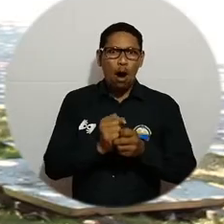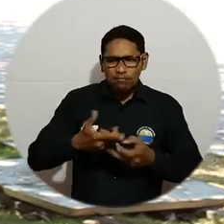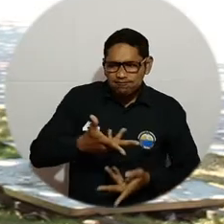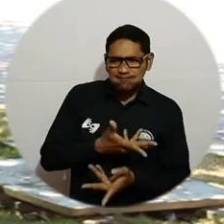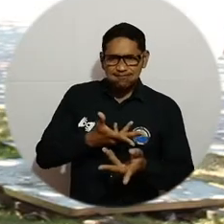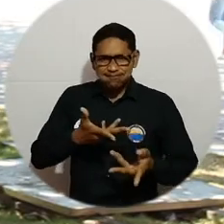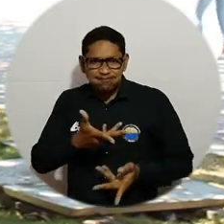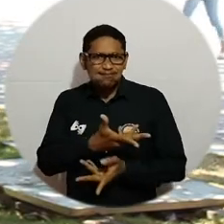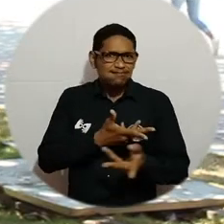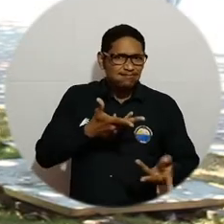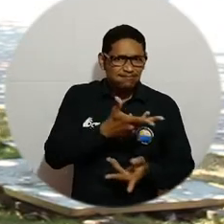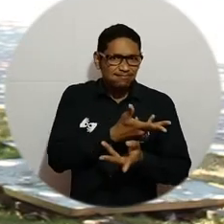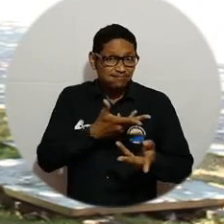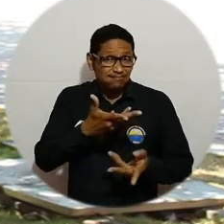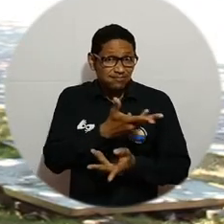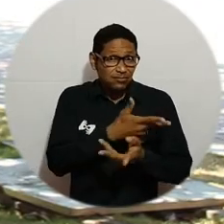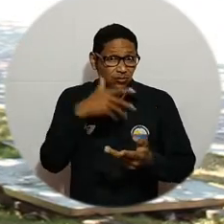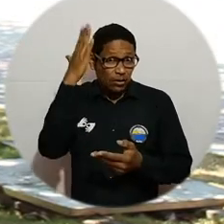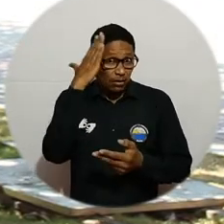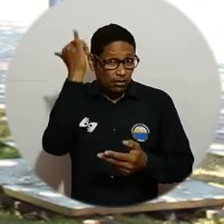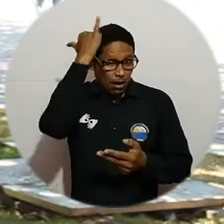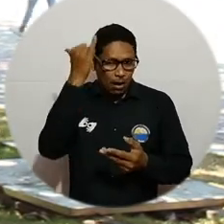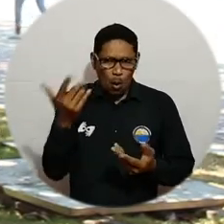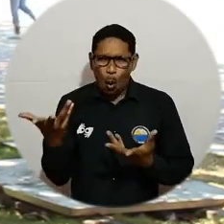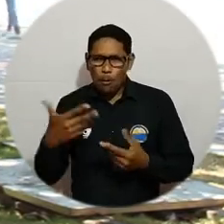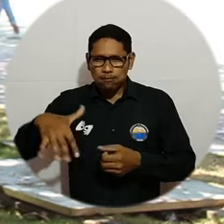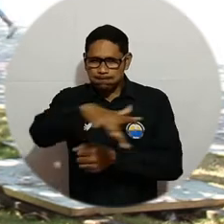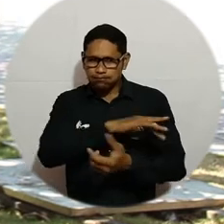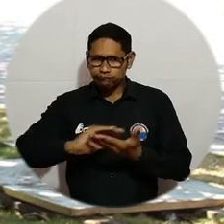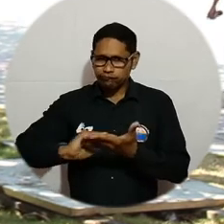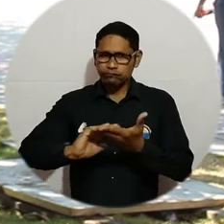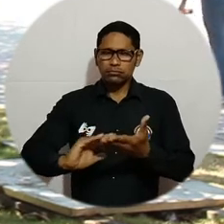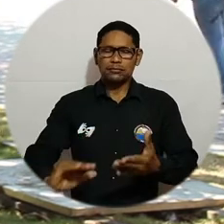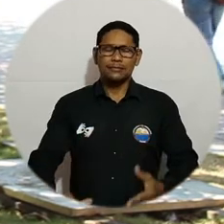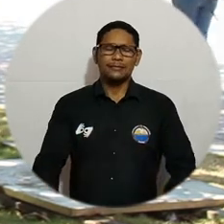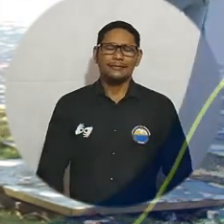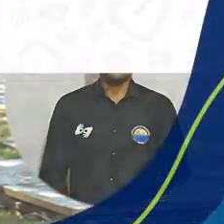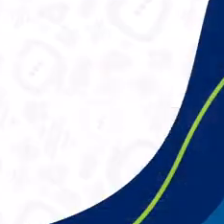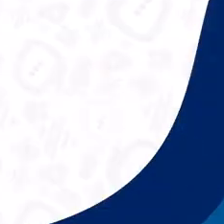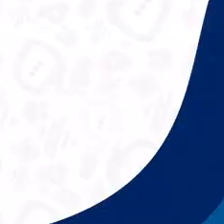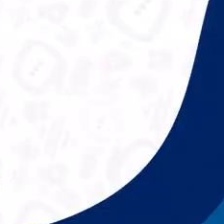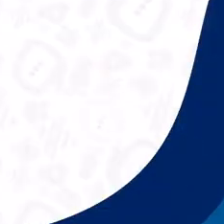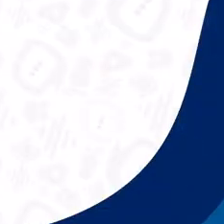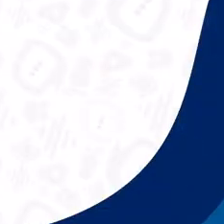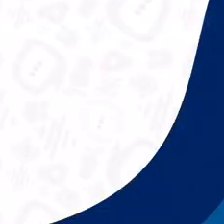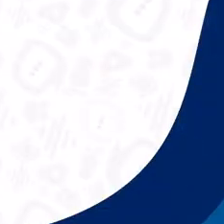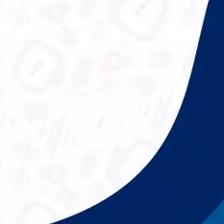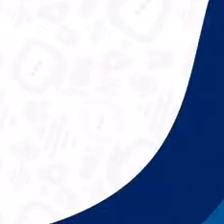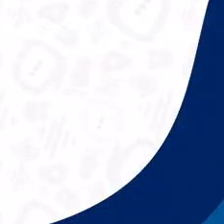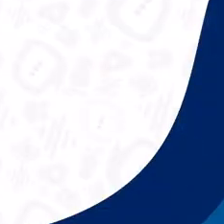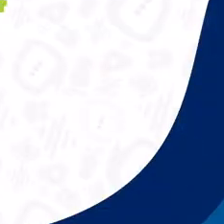Buscamos un altruismo académico, una preocupación del asunto público de la educación. Universidad del